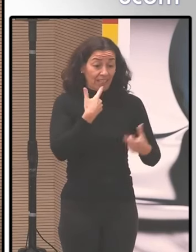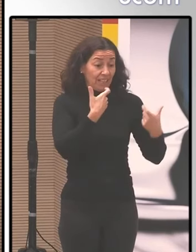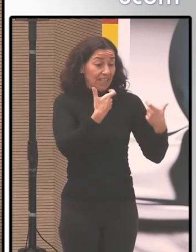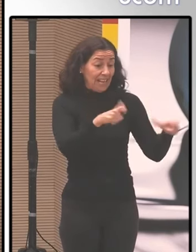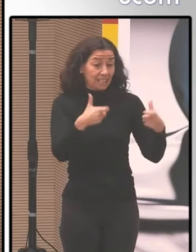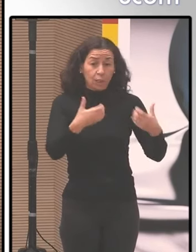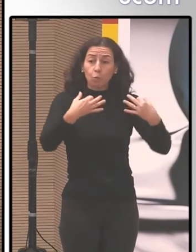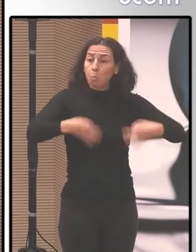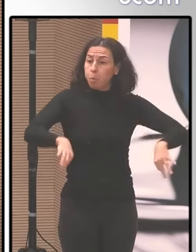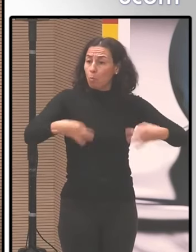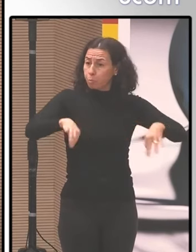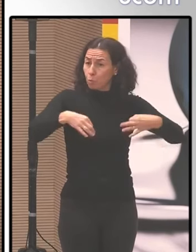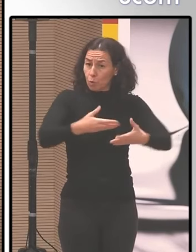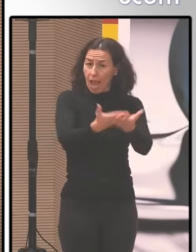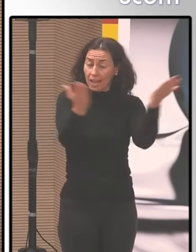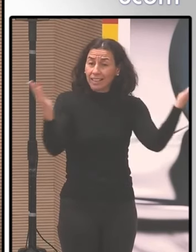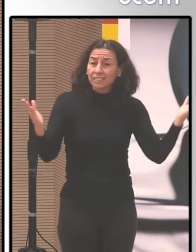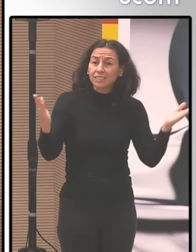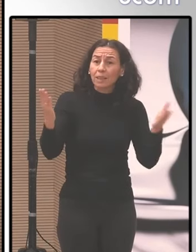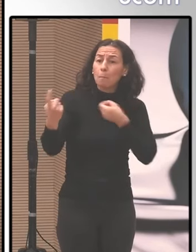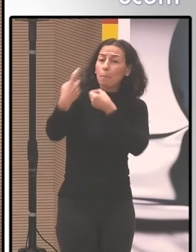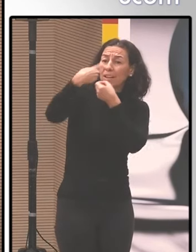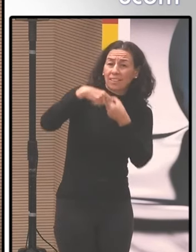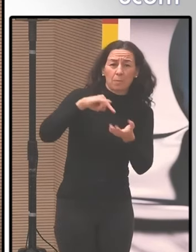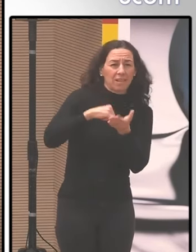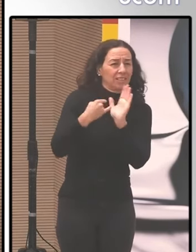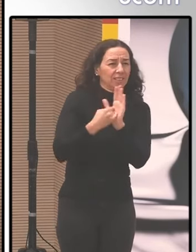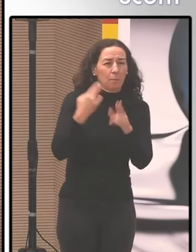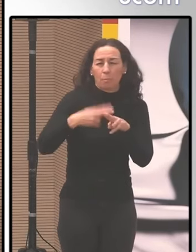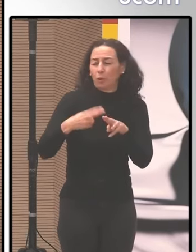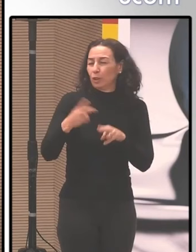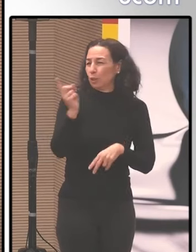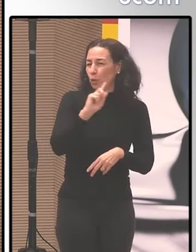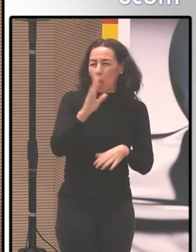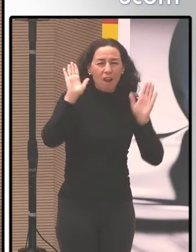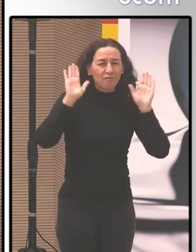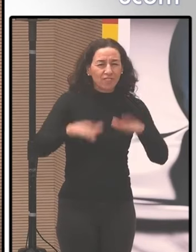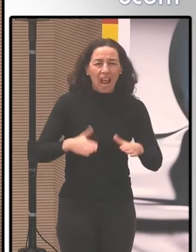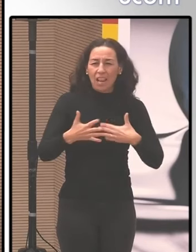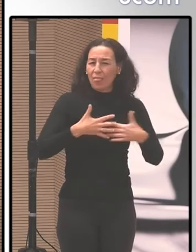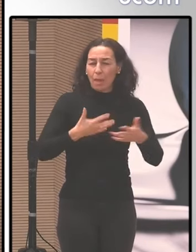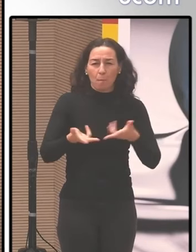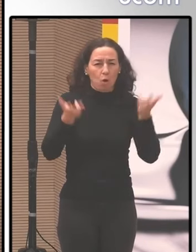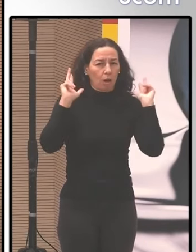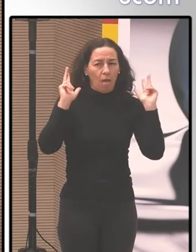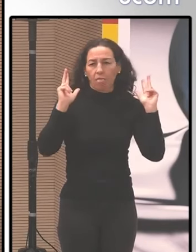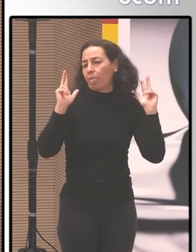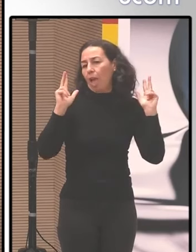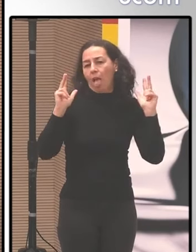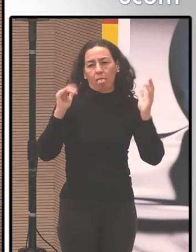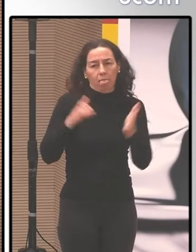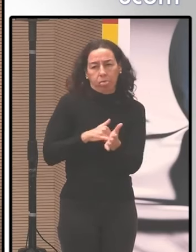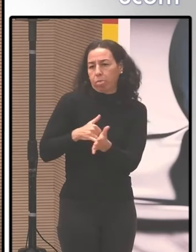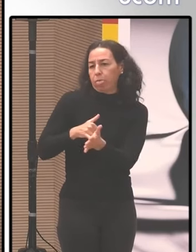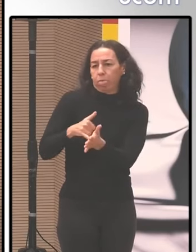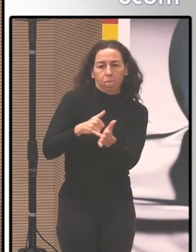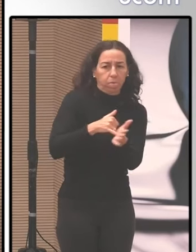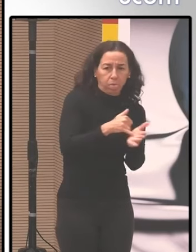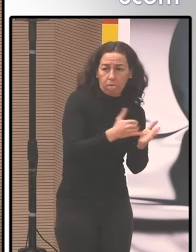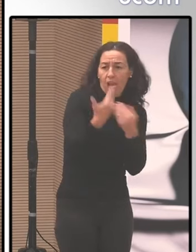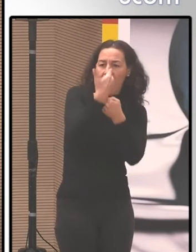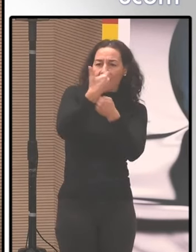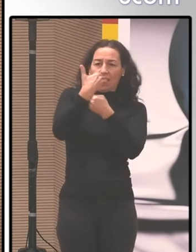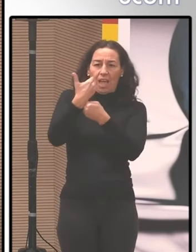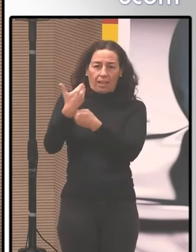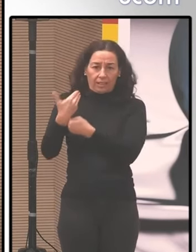la gente no participa del sistema político la democracia se adelgaza y se hace más vulnerable a los ataques de los reaccionarios